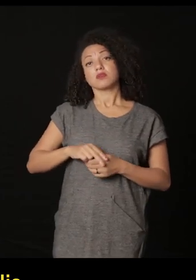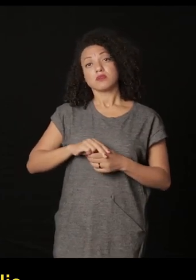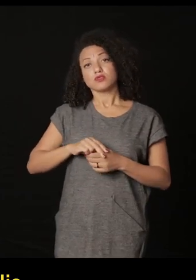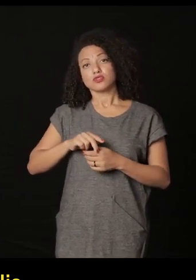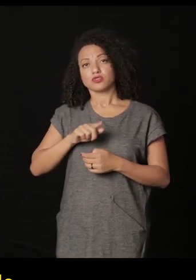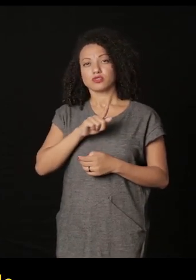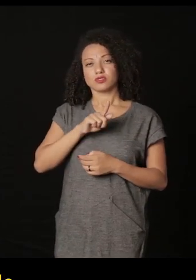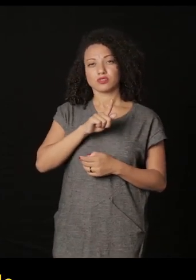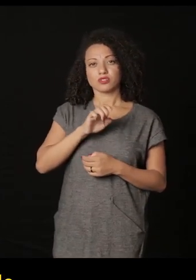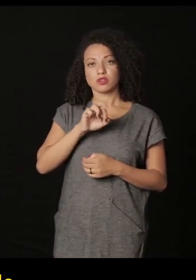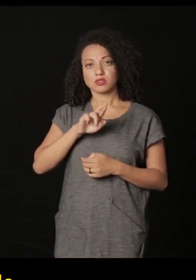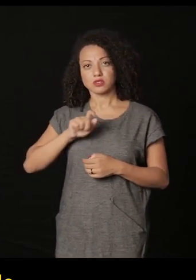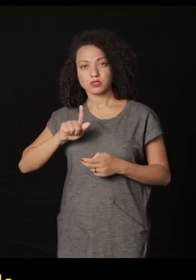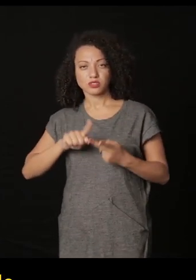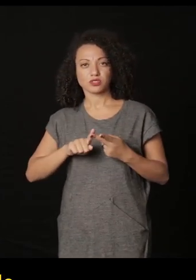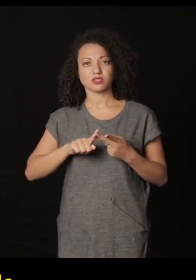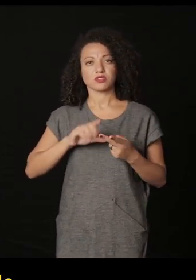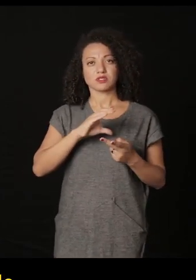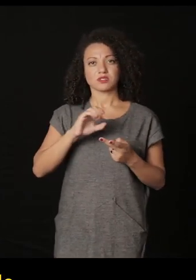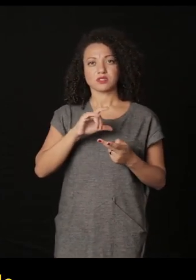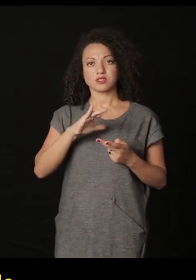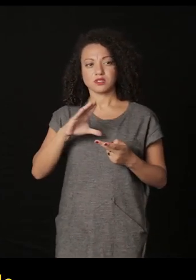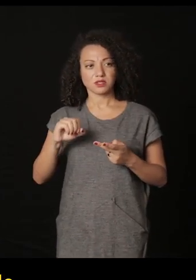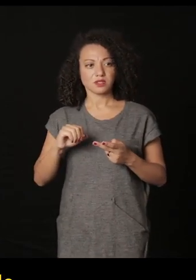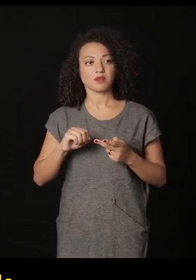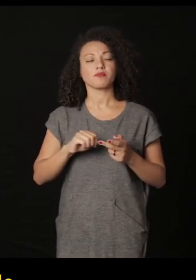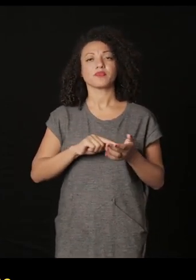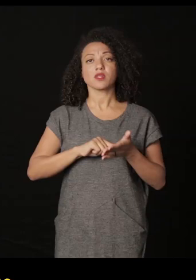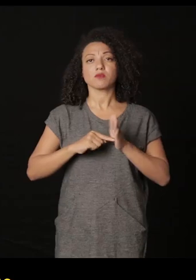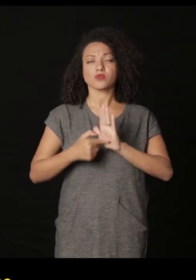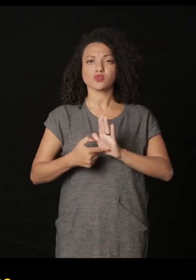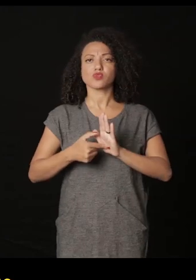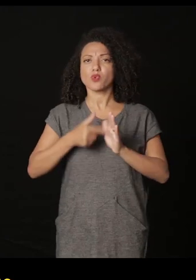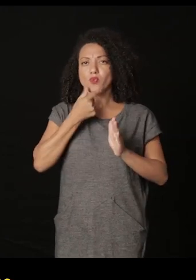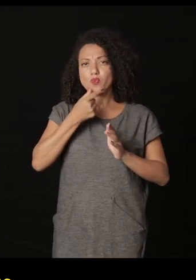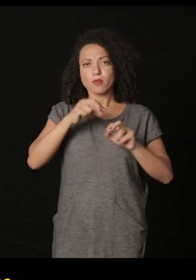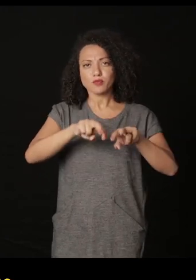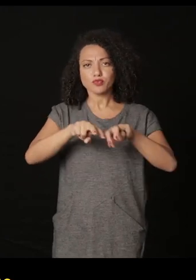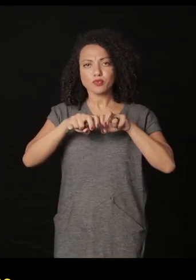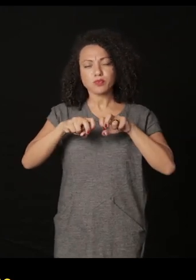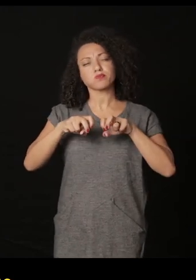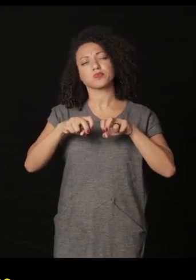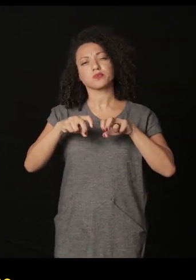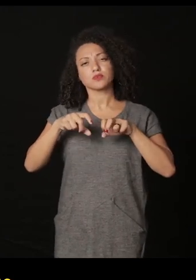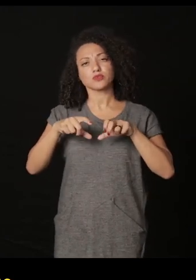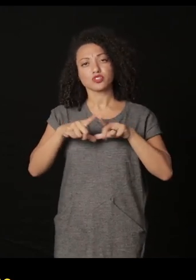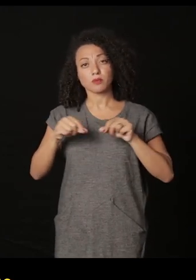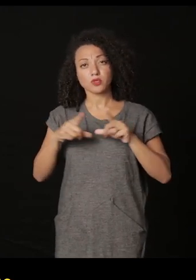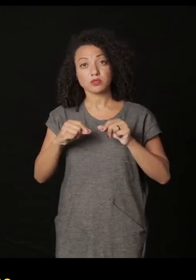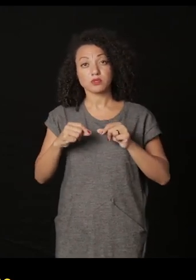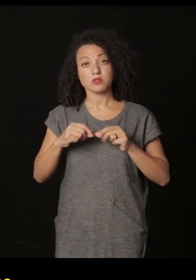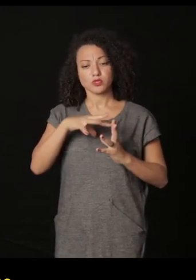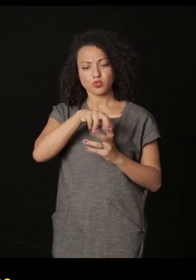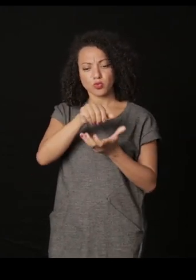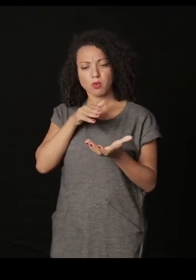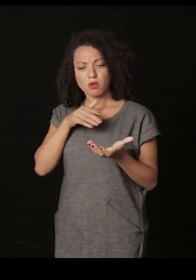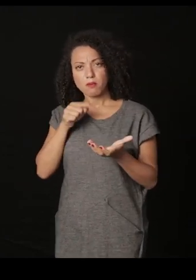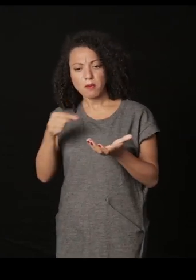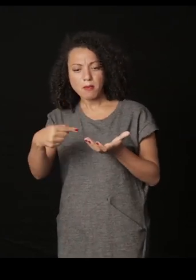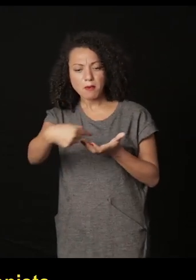Cecilia, que trabajaron mostrando un archivo de Rikyo Sugano, un explorador japonés que viajó por todo mundo